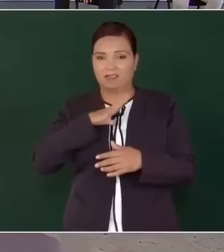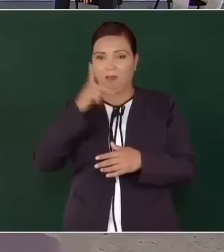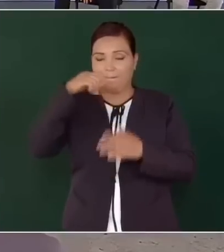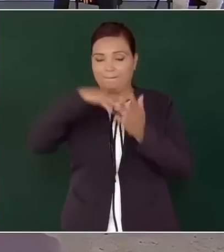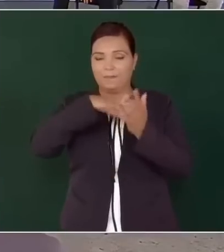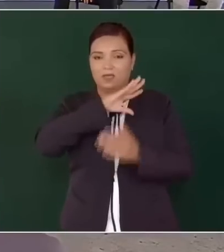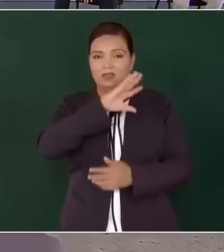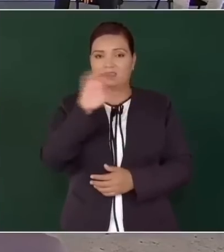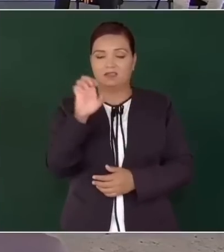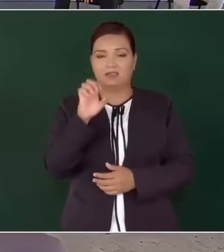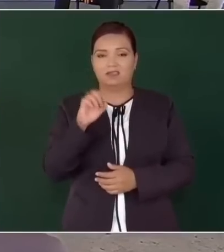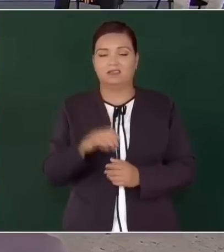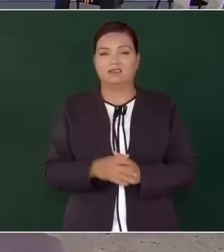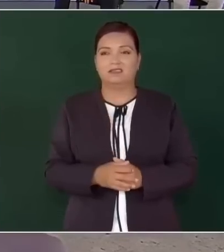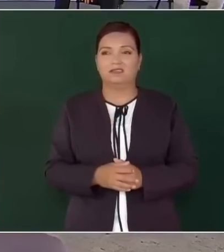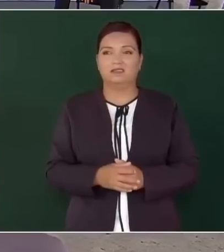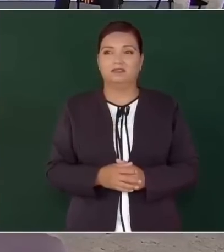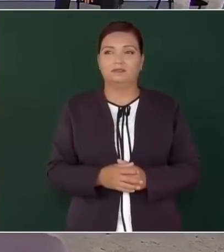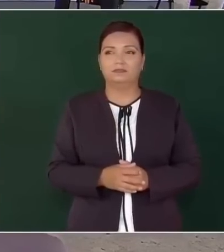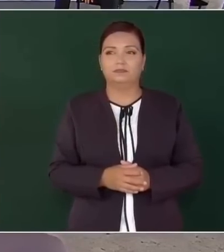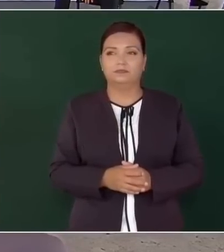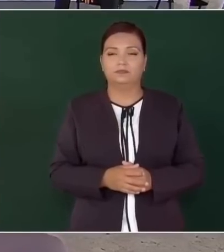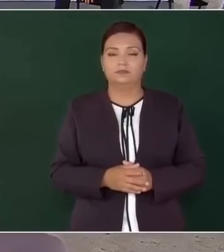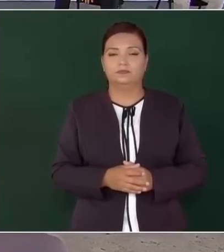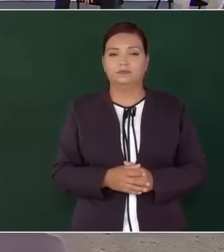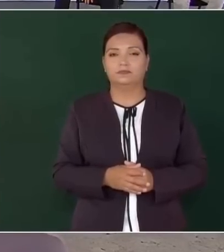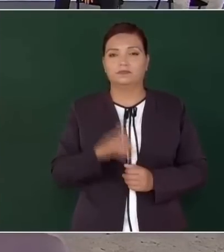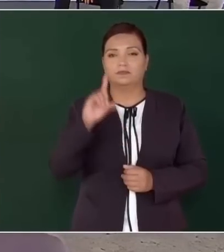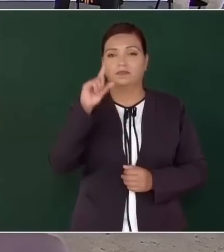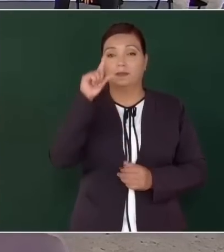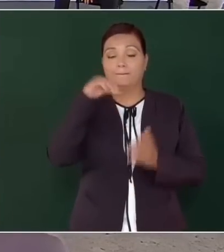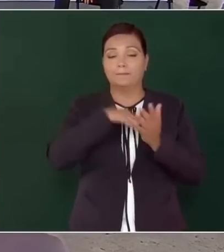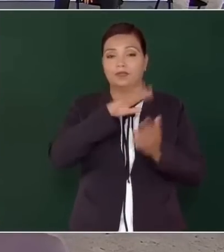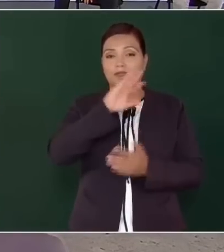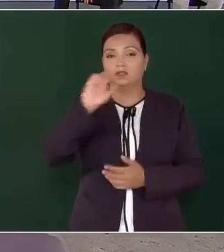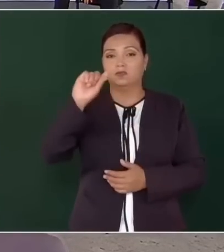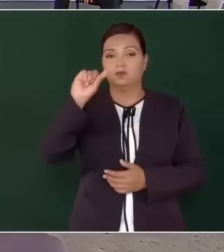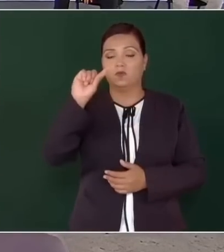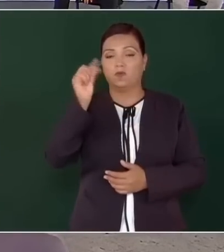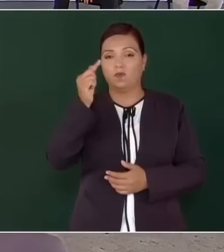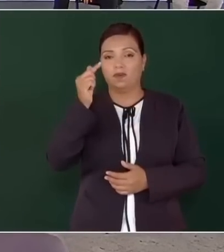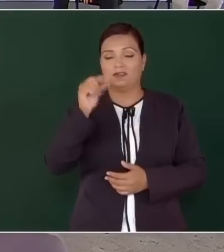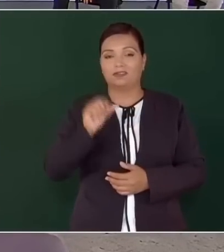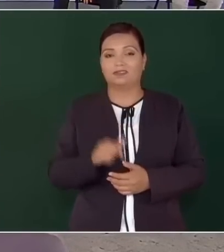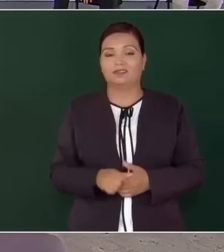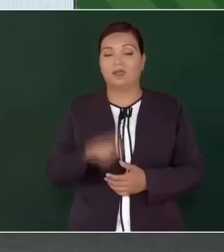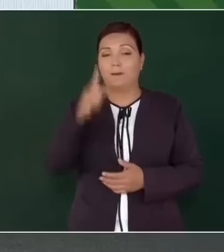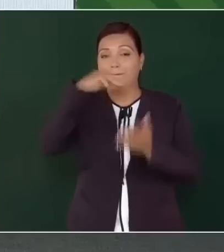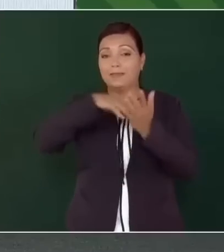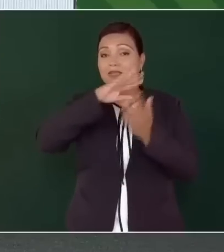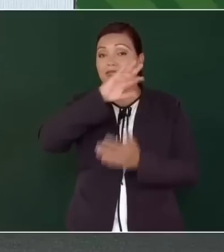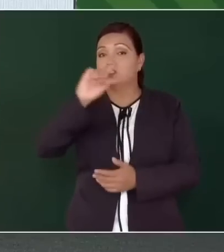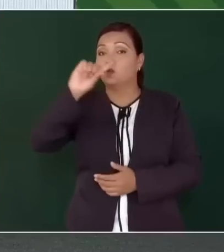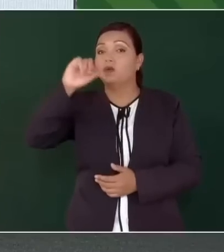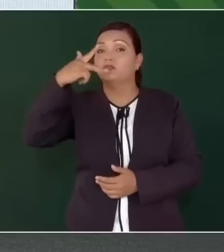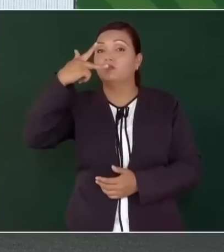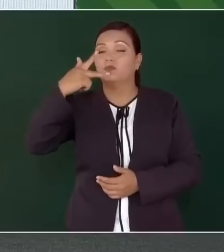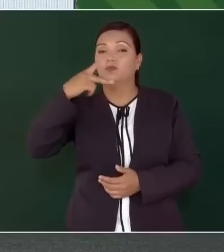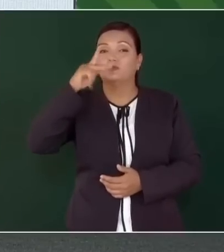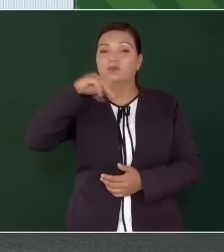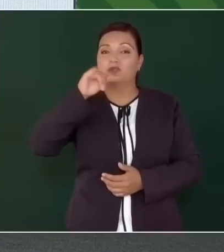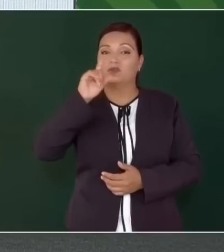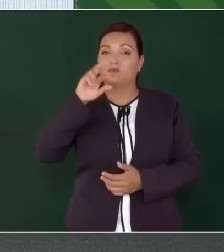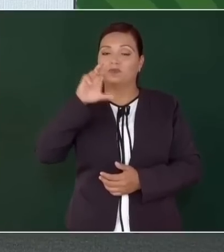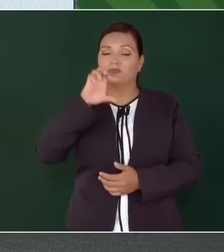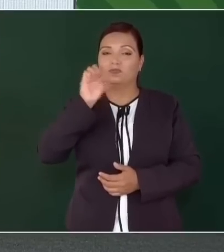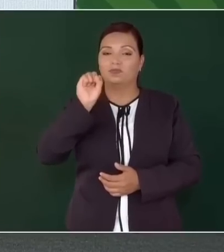540, mil 548 kilómetros,